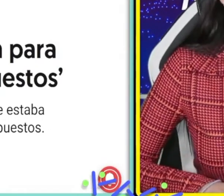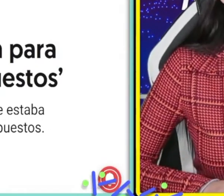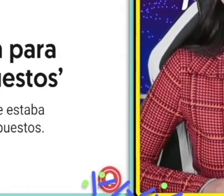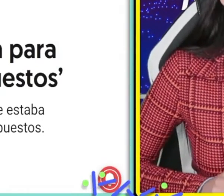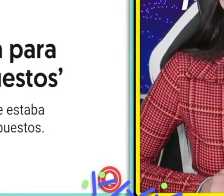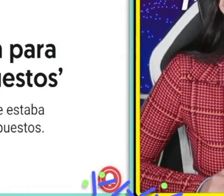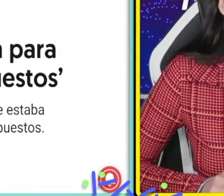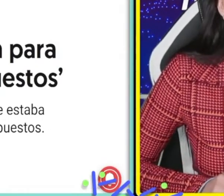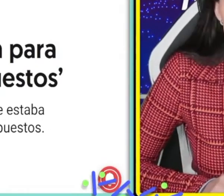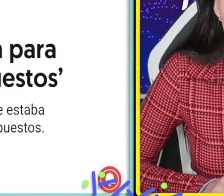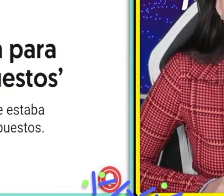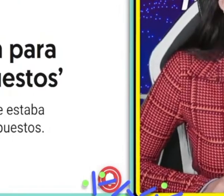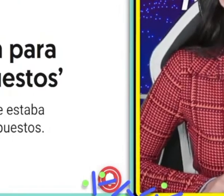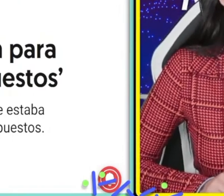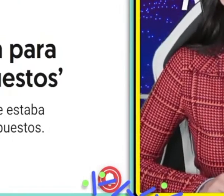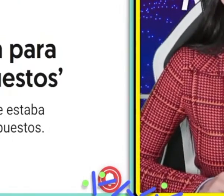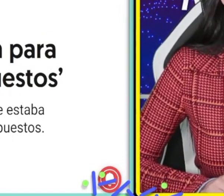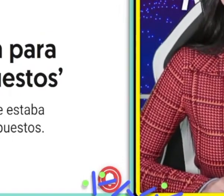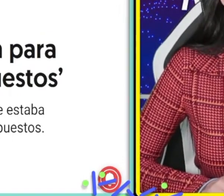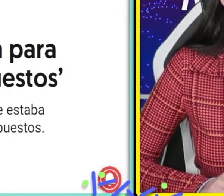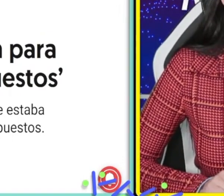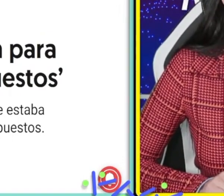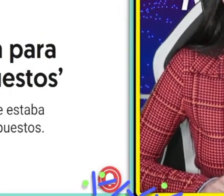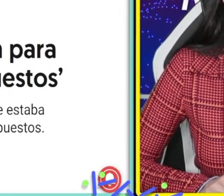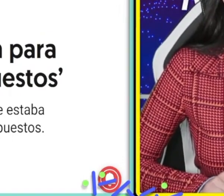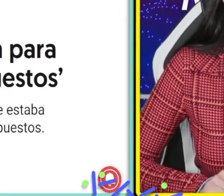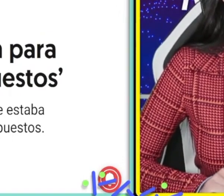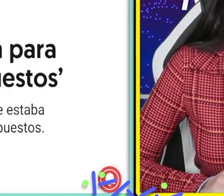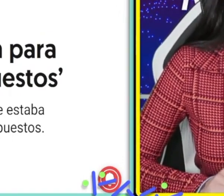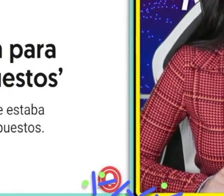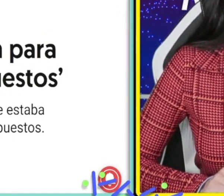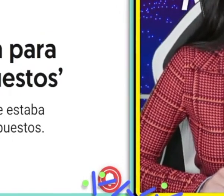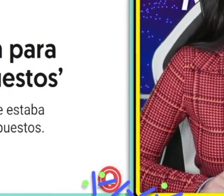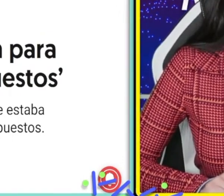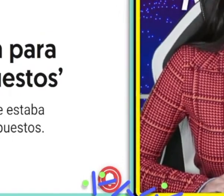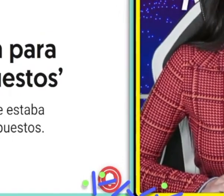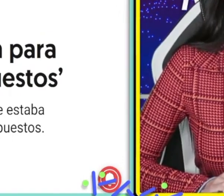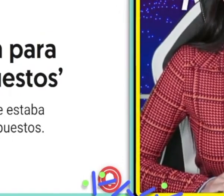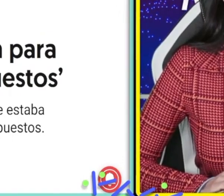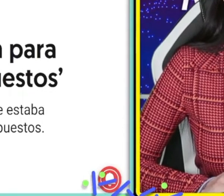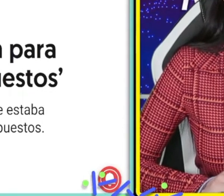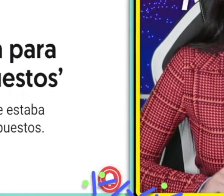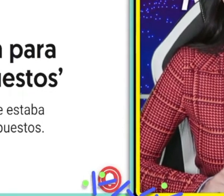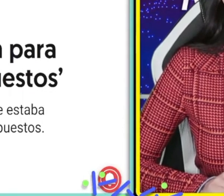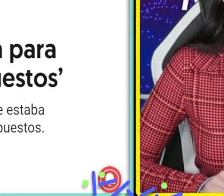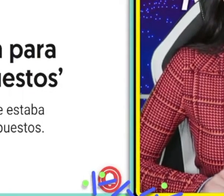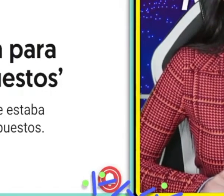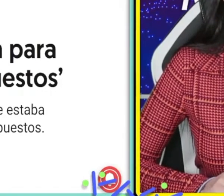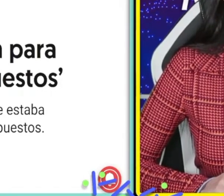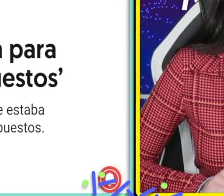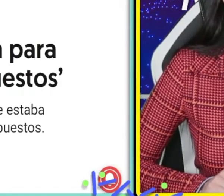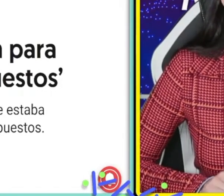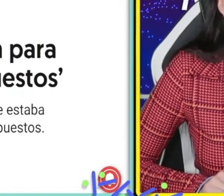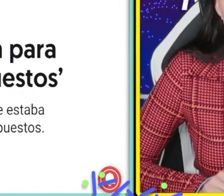olvidar que en Estados Unidos se permite, en la Constitución lo establece, que los grandes empresarios, los ricos, no están obligados